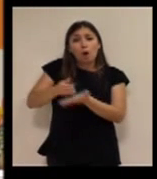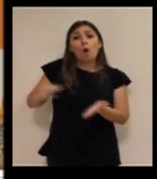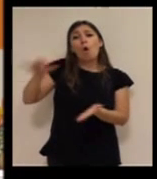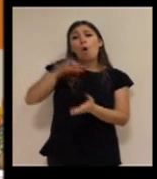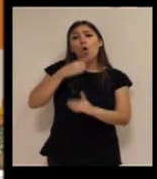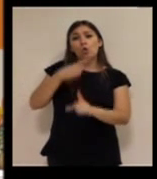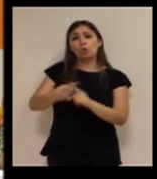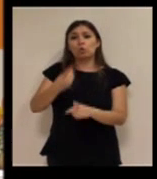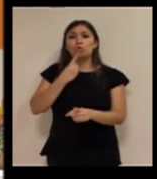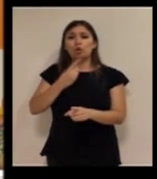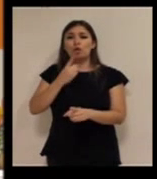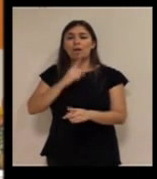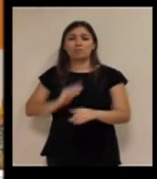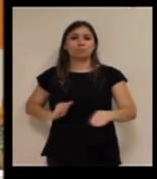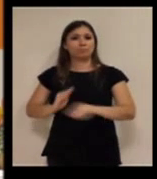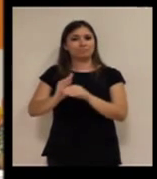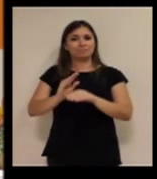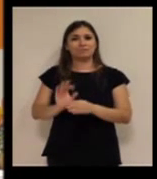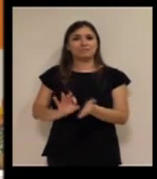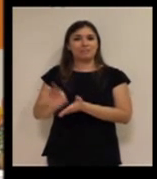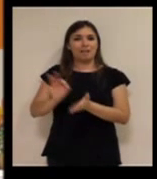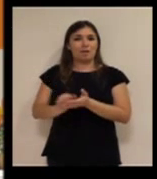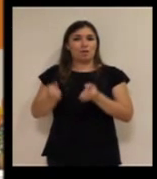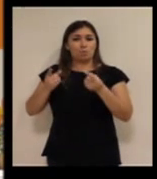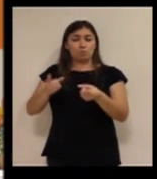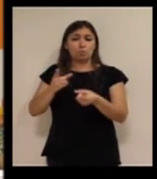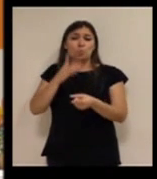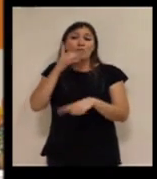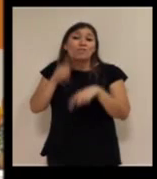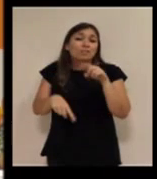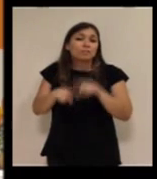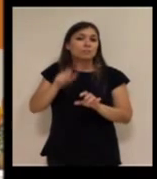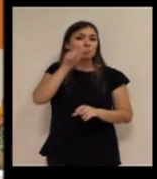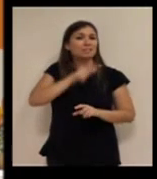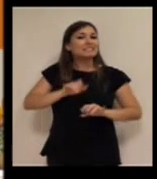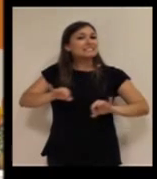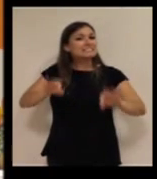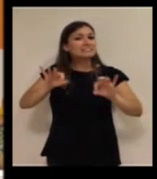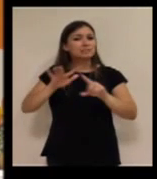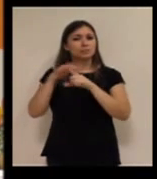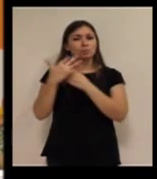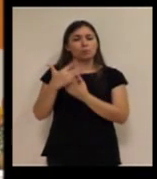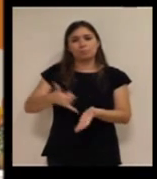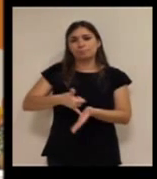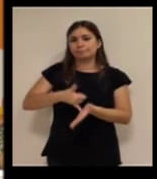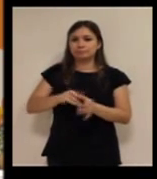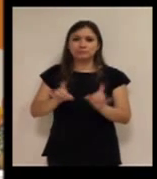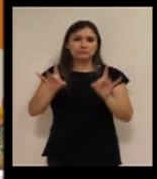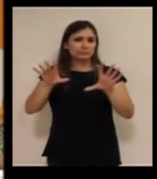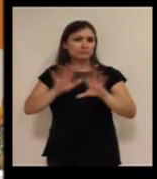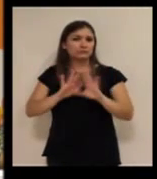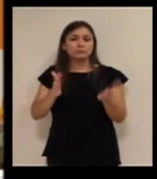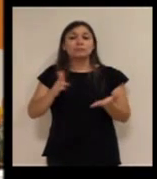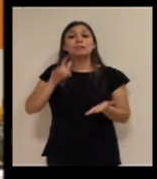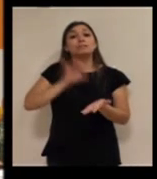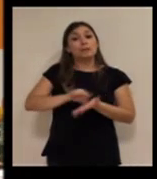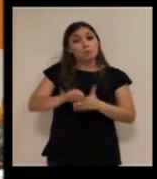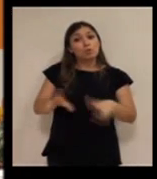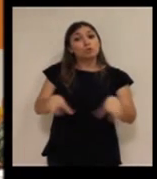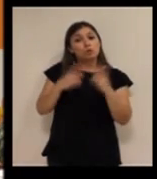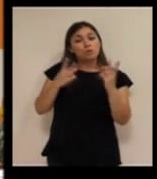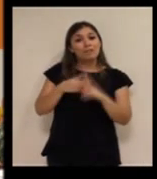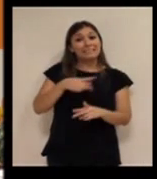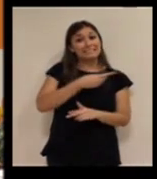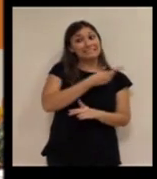Roja les financia el servicio, porque entendemos que son personas en una situación de vulnerabilidad en la que los servicios sociales